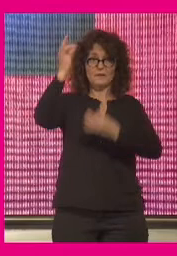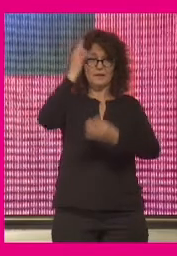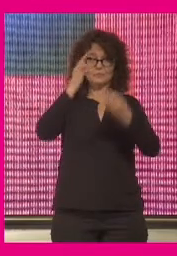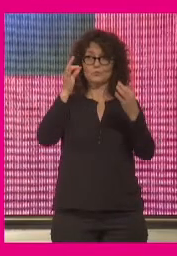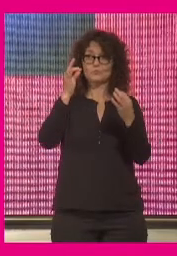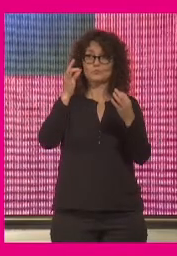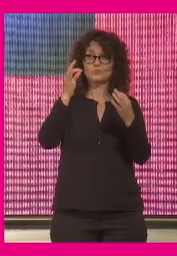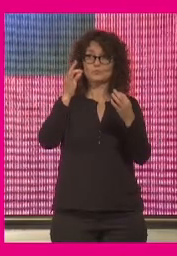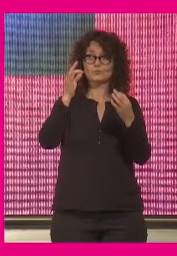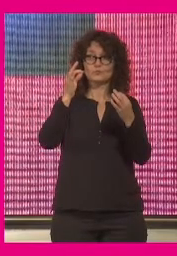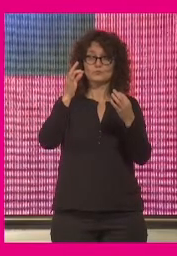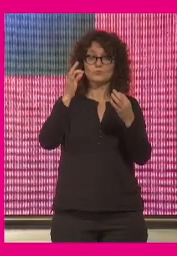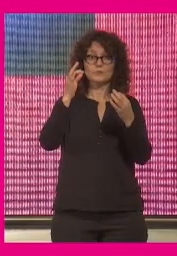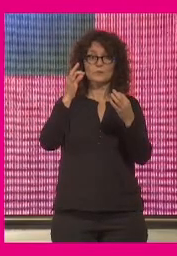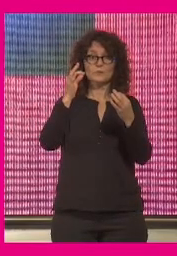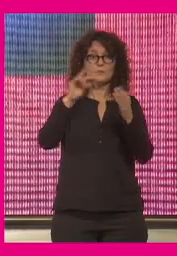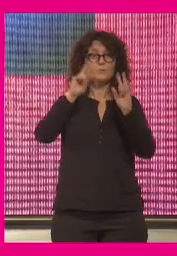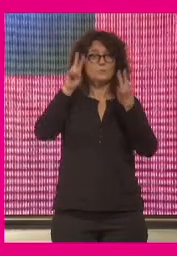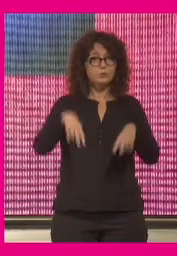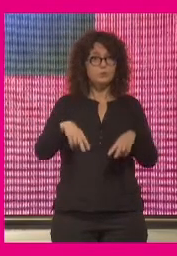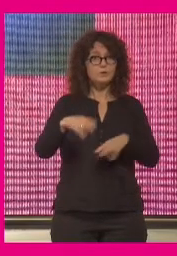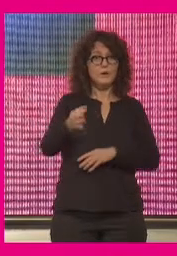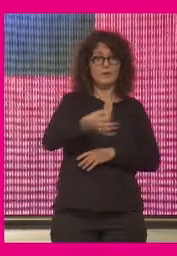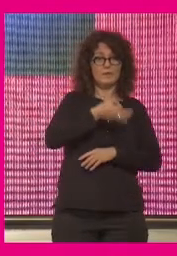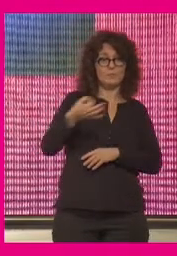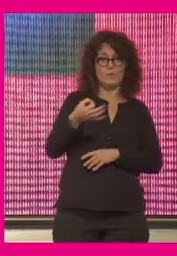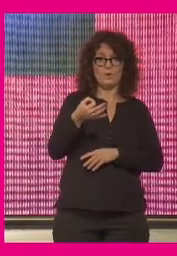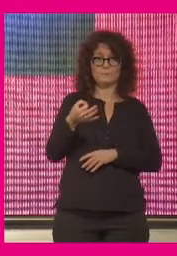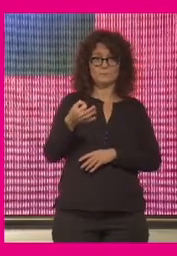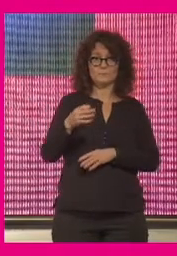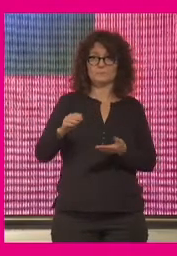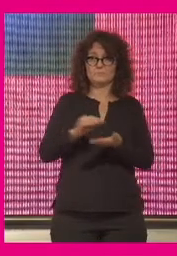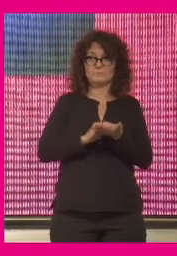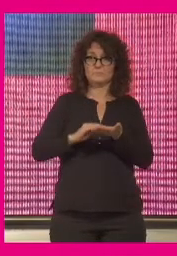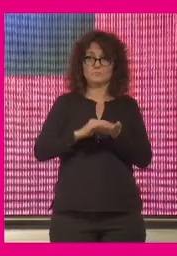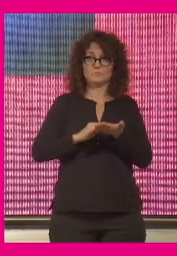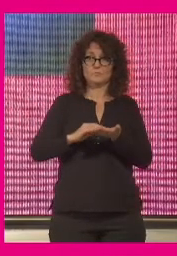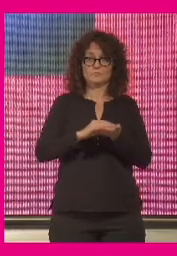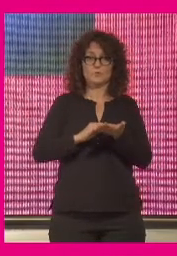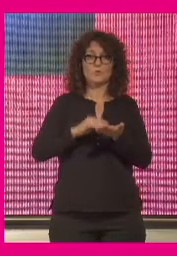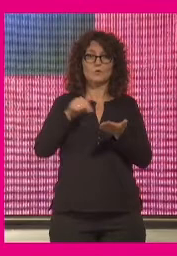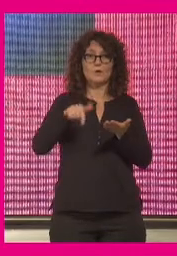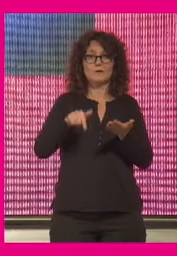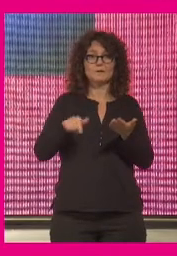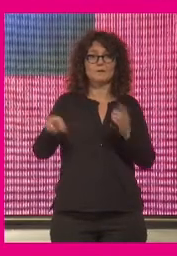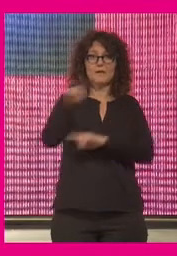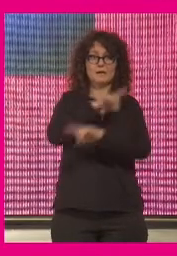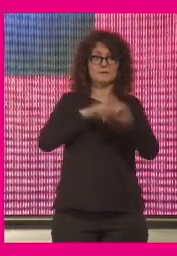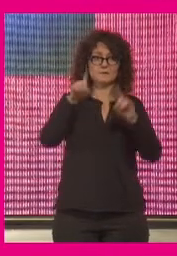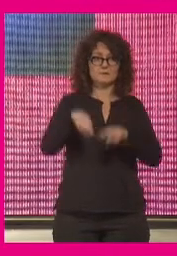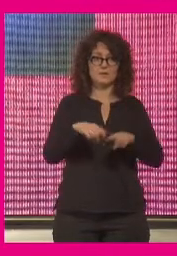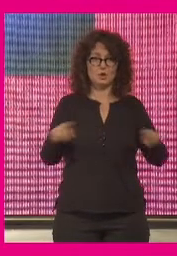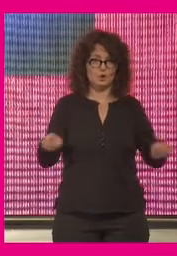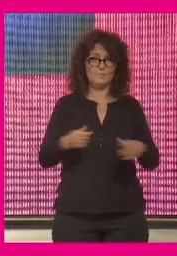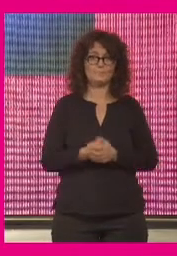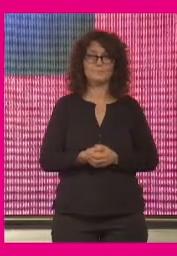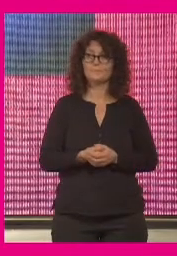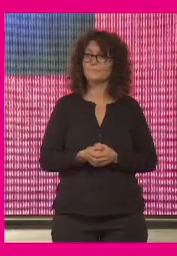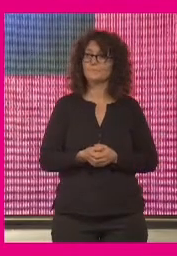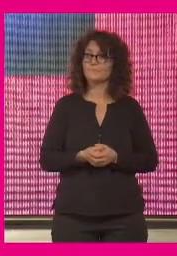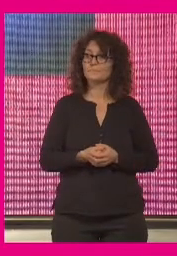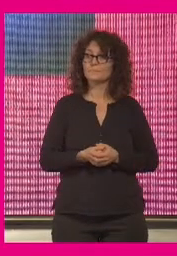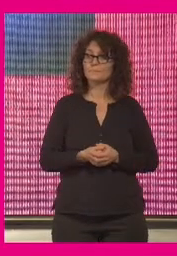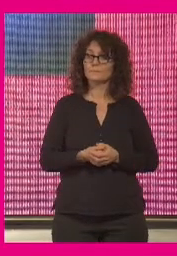eran o no adecuadas para resolver este tipo de crisis yo creo que tenemos que hacer una